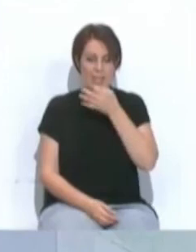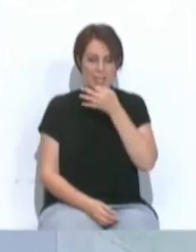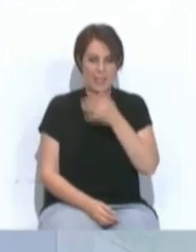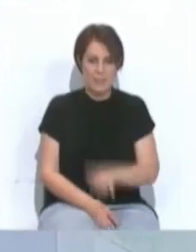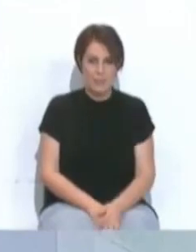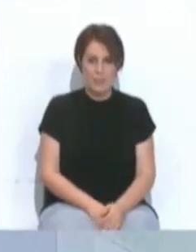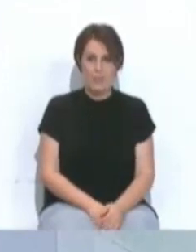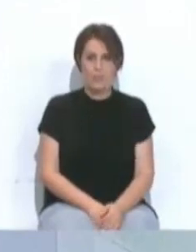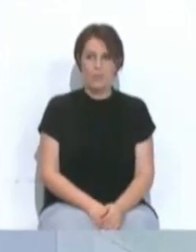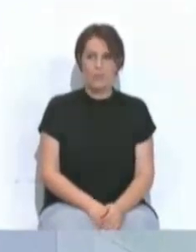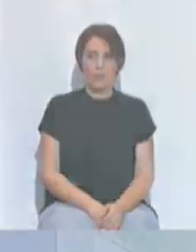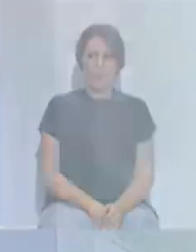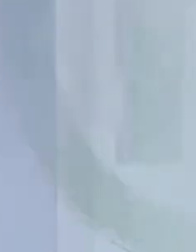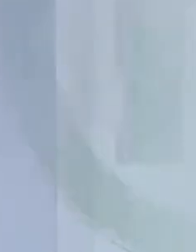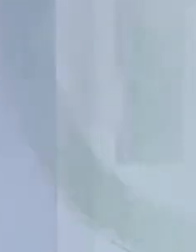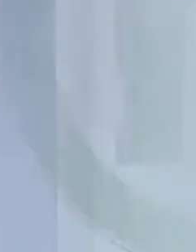muy buenas tardes.